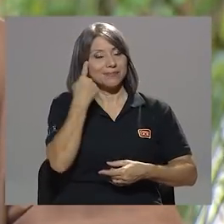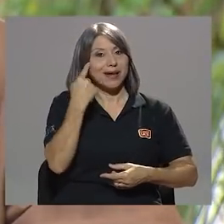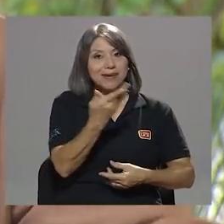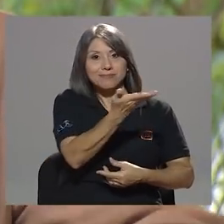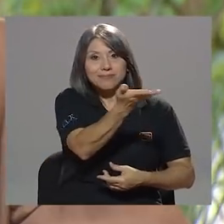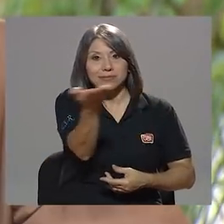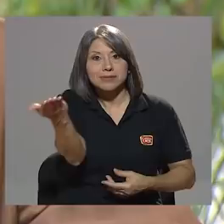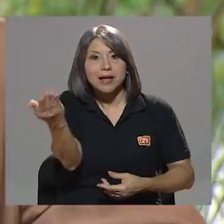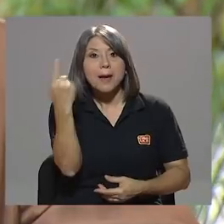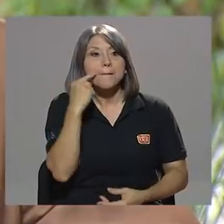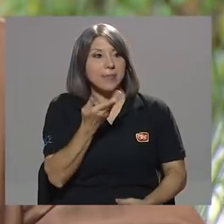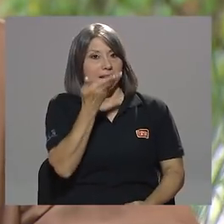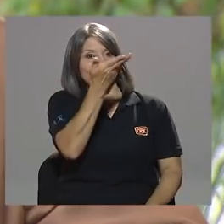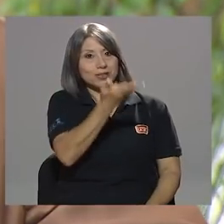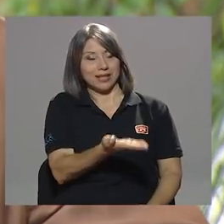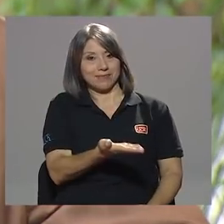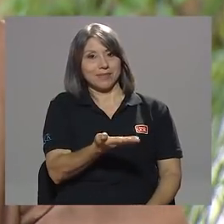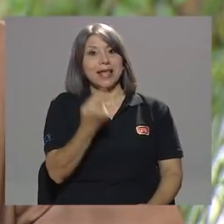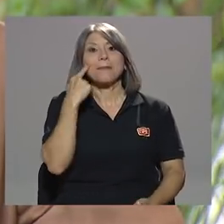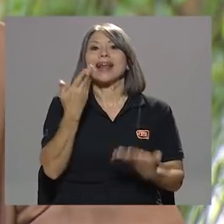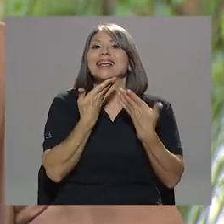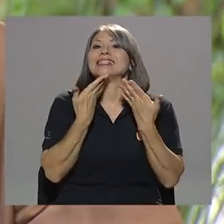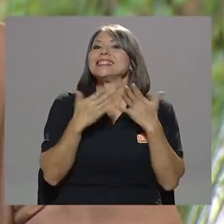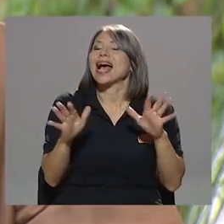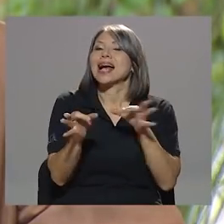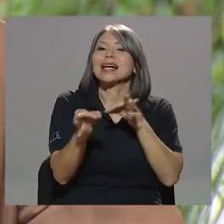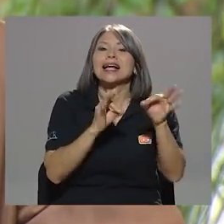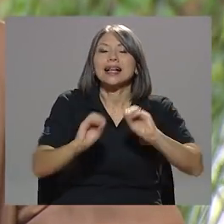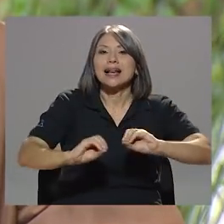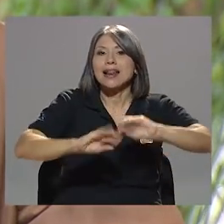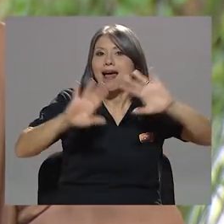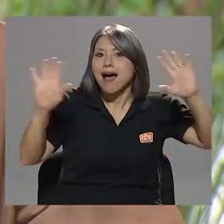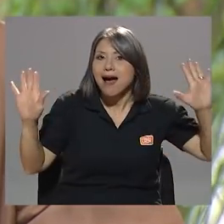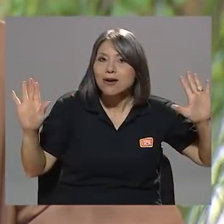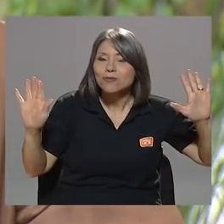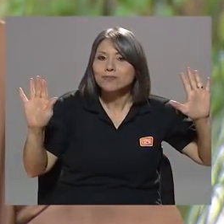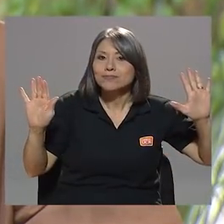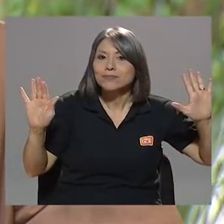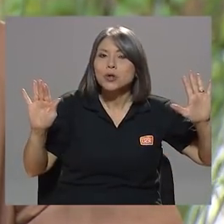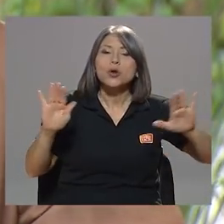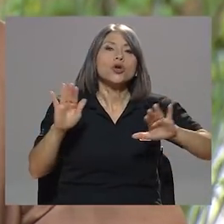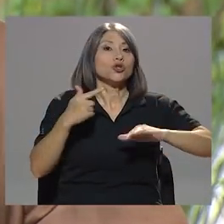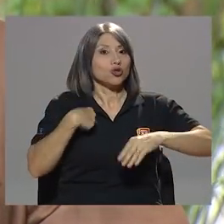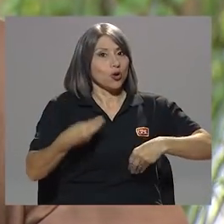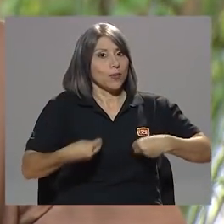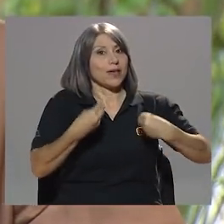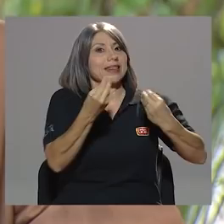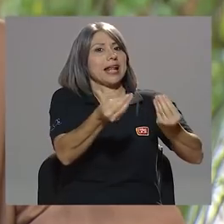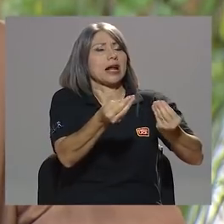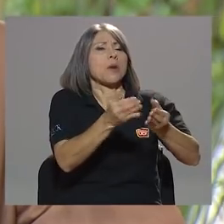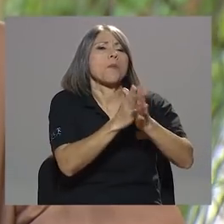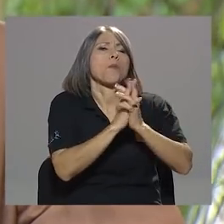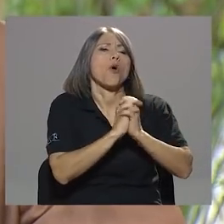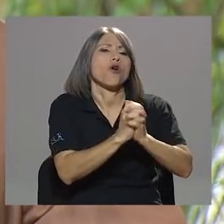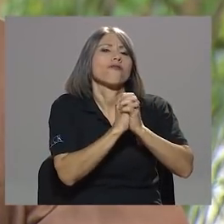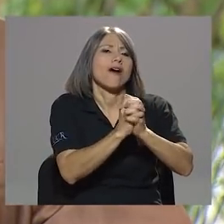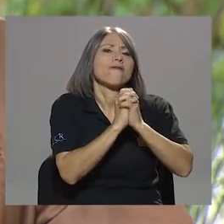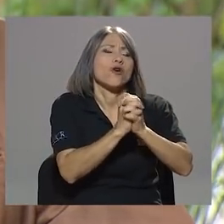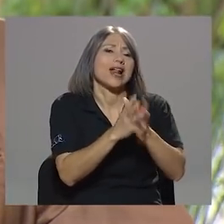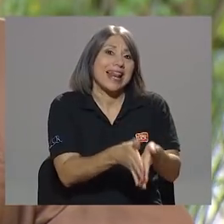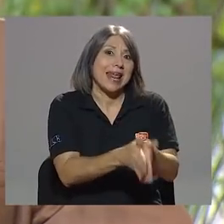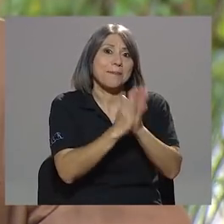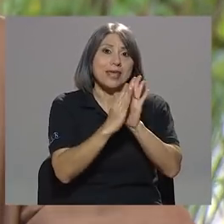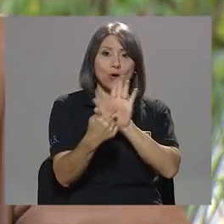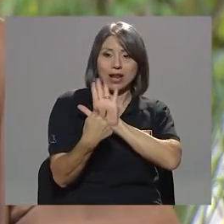televidentes, para su persona y para dejar esto ya claro. Le voy a entregar y, por favor, le solicito formalmente que lo